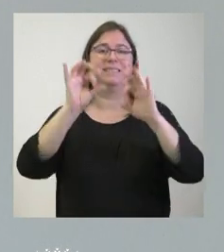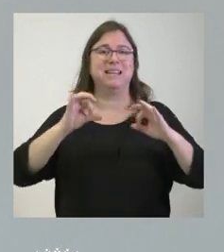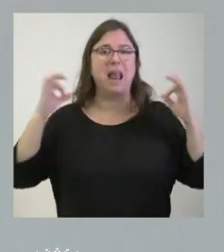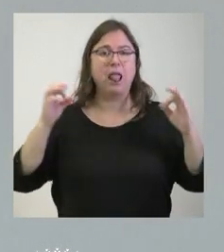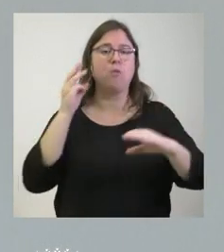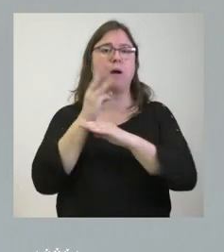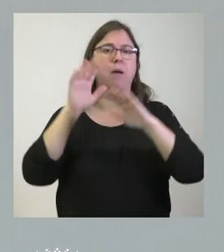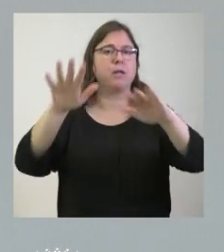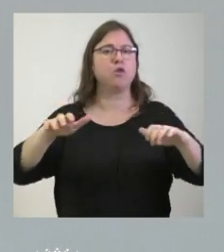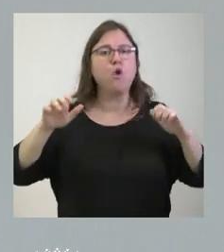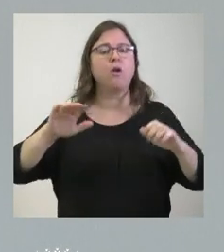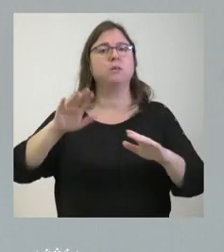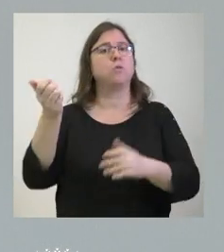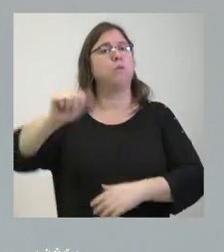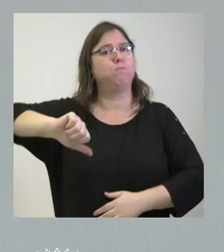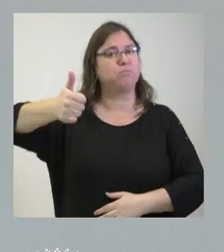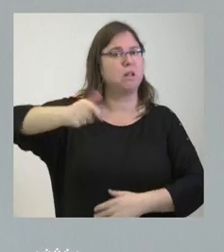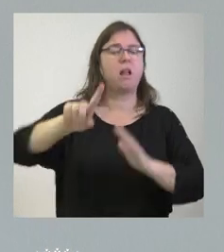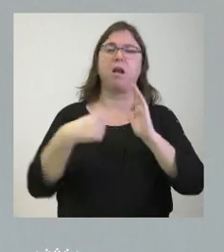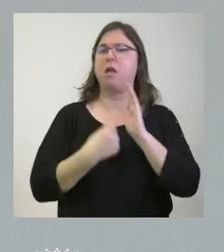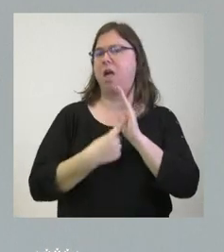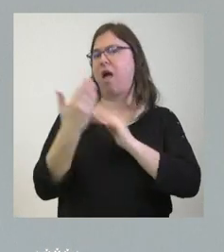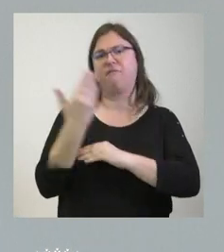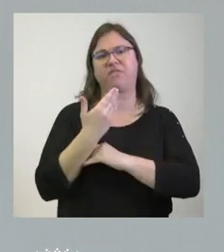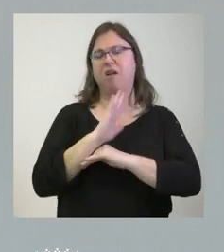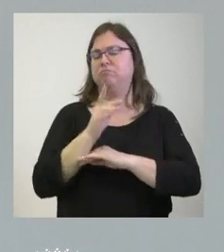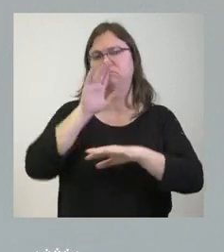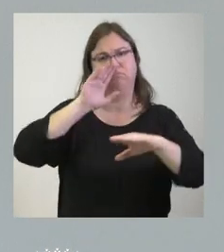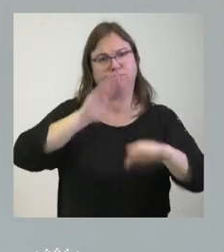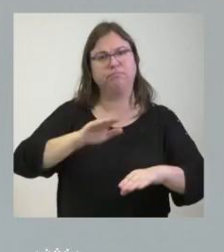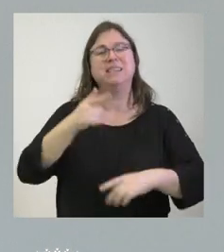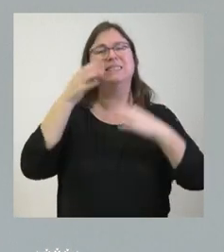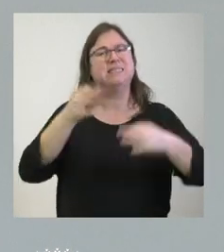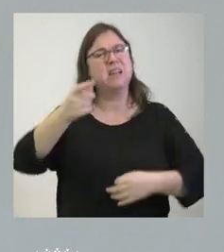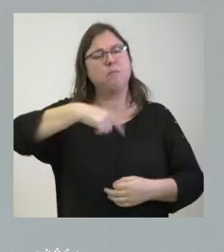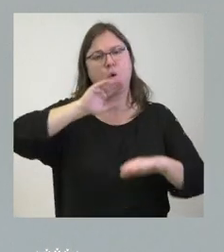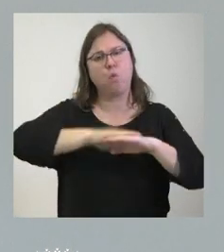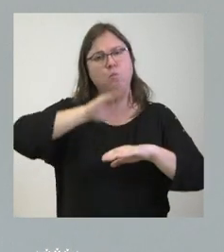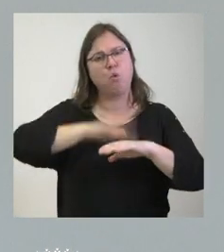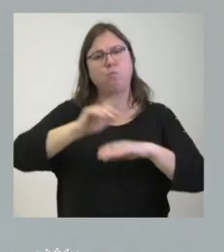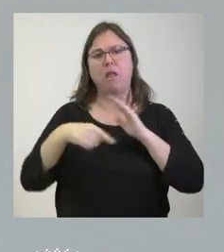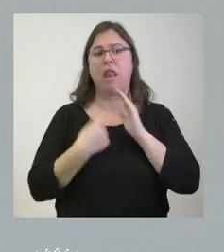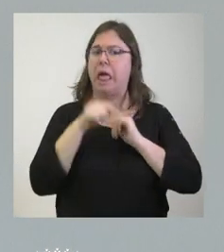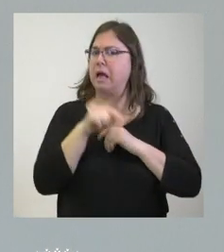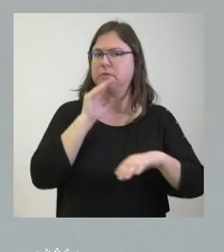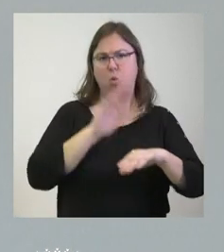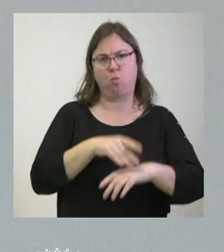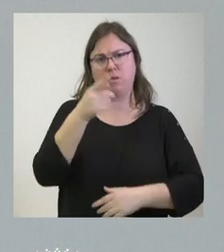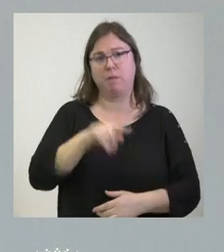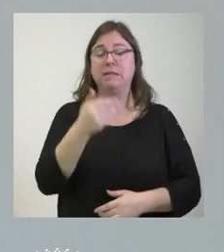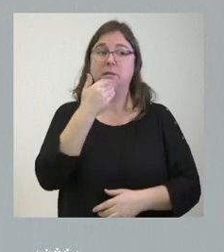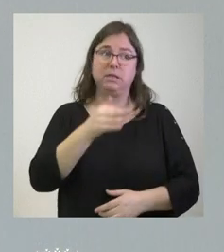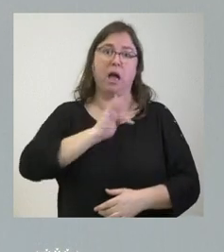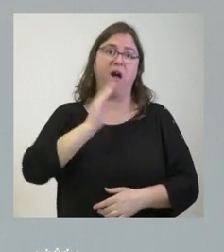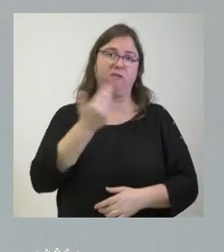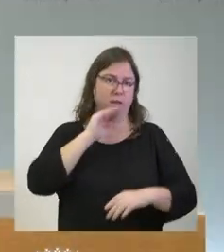que afectan al conjunto de las comunidades autónomas y desde el punto de vista nosotros que siempre hemos cumplido las leyes también cumpliremos esta en la parte que nos pudiera